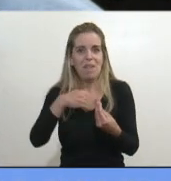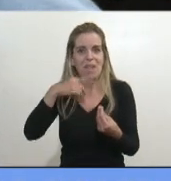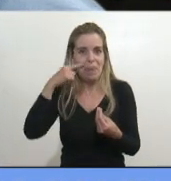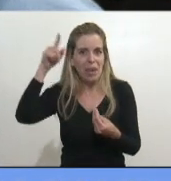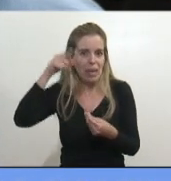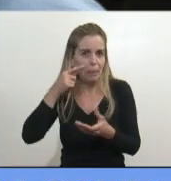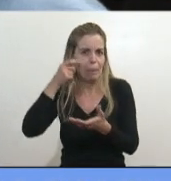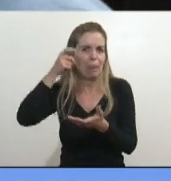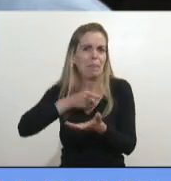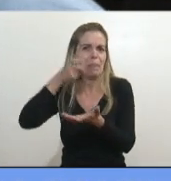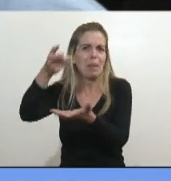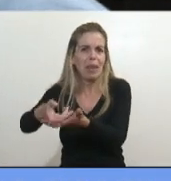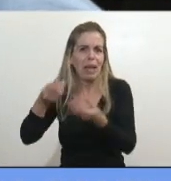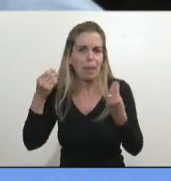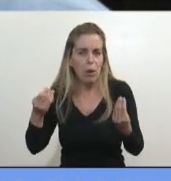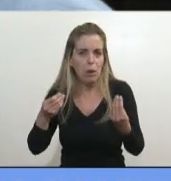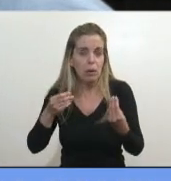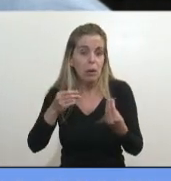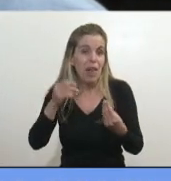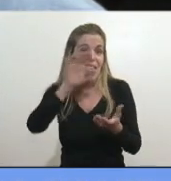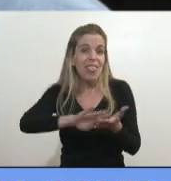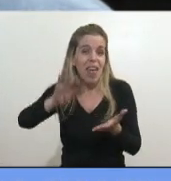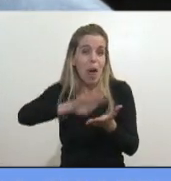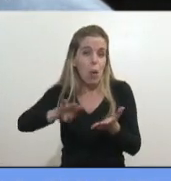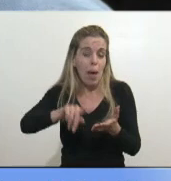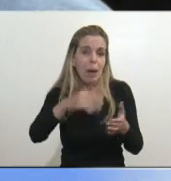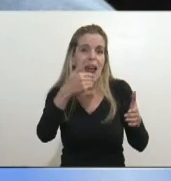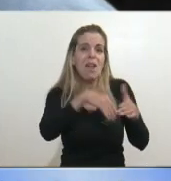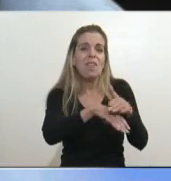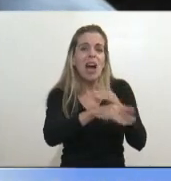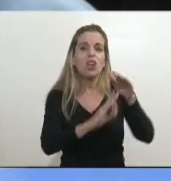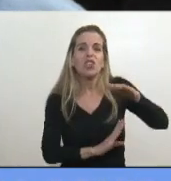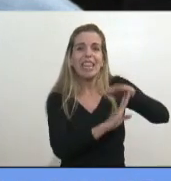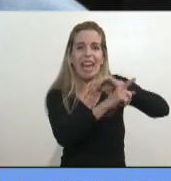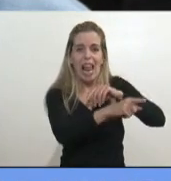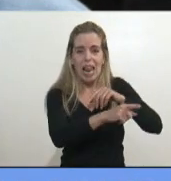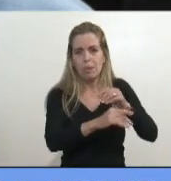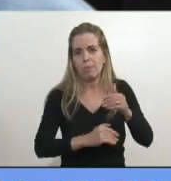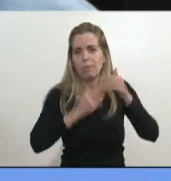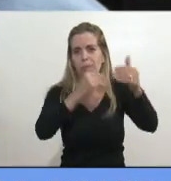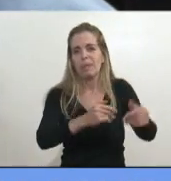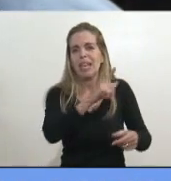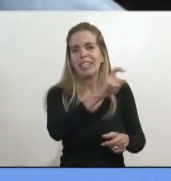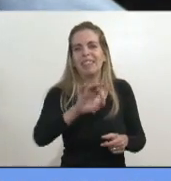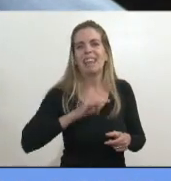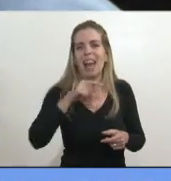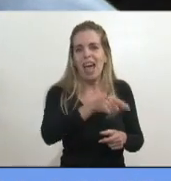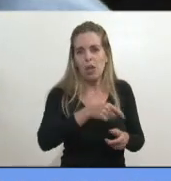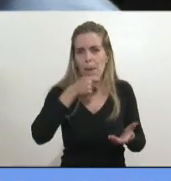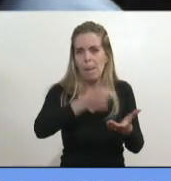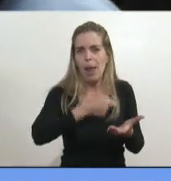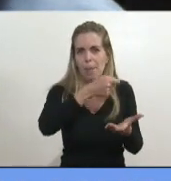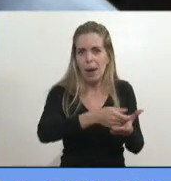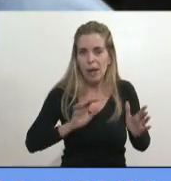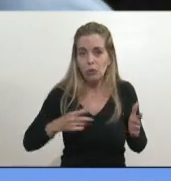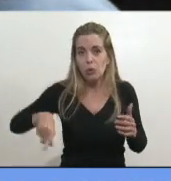de inversión por 100 años, y aparte le dejaron la deuda al Banco Central ahí por otros 100 años, y dice, ¿y por qué no funcionan las